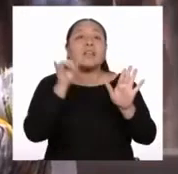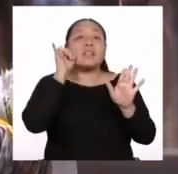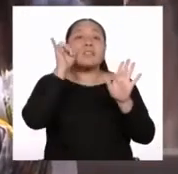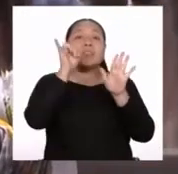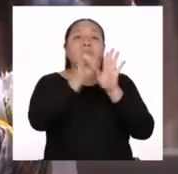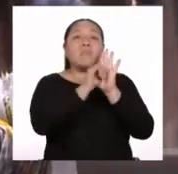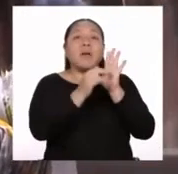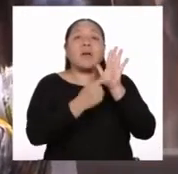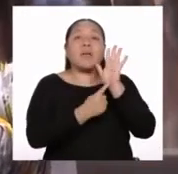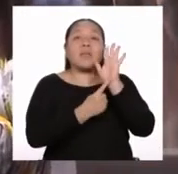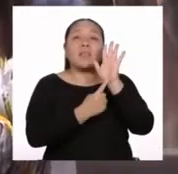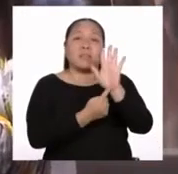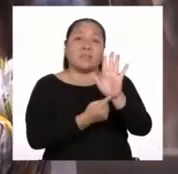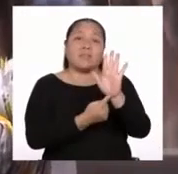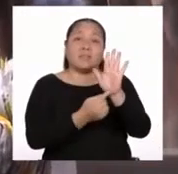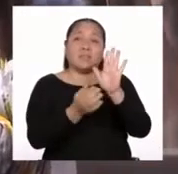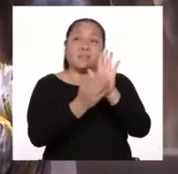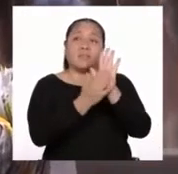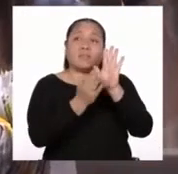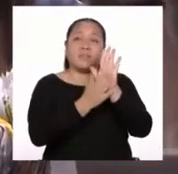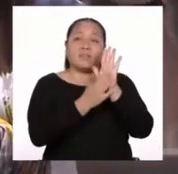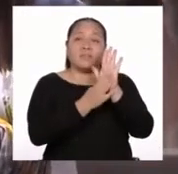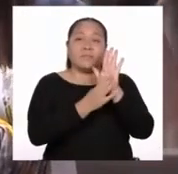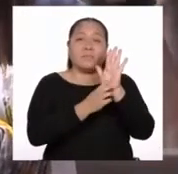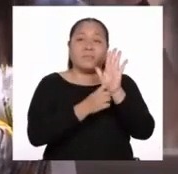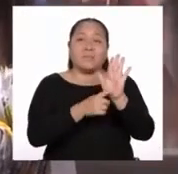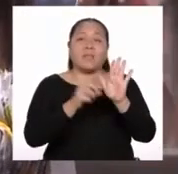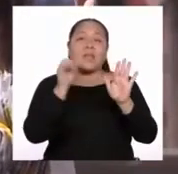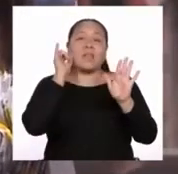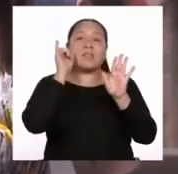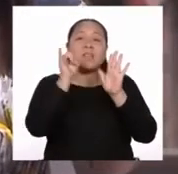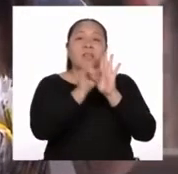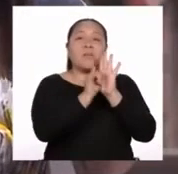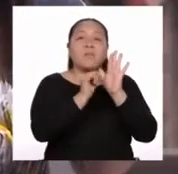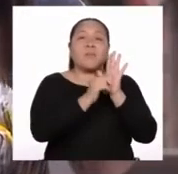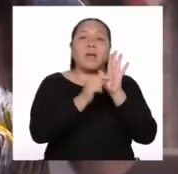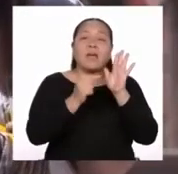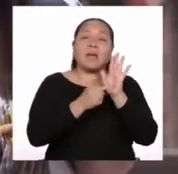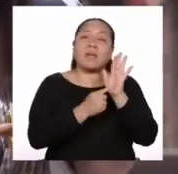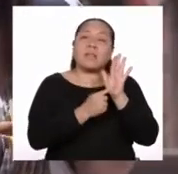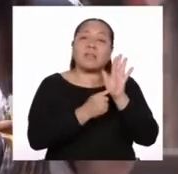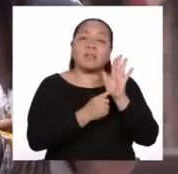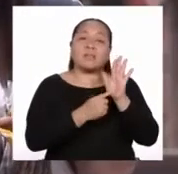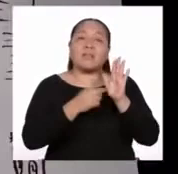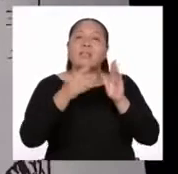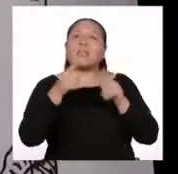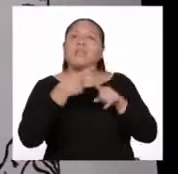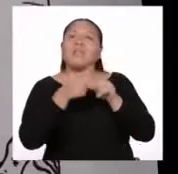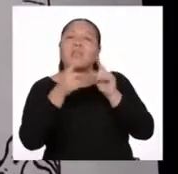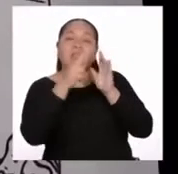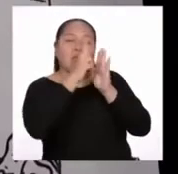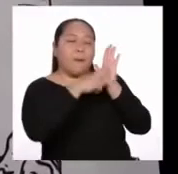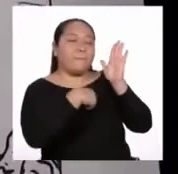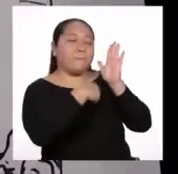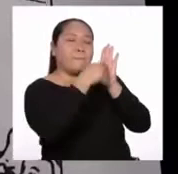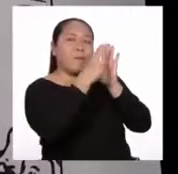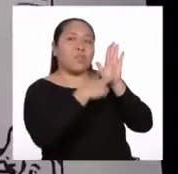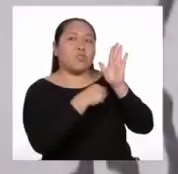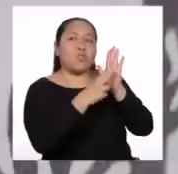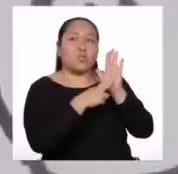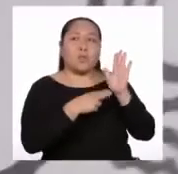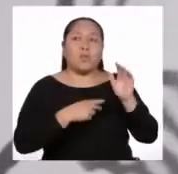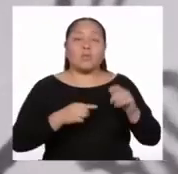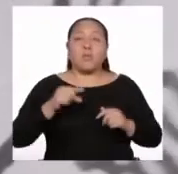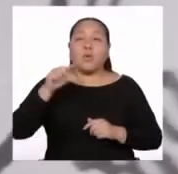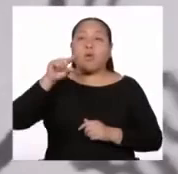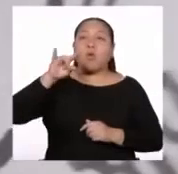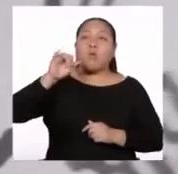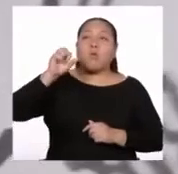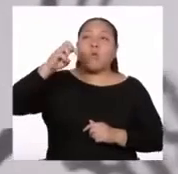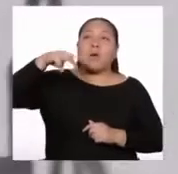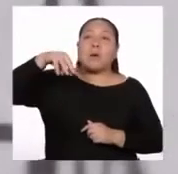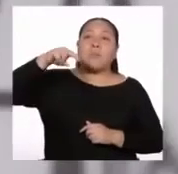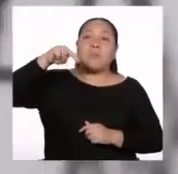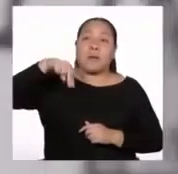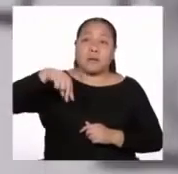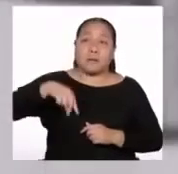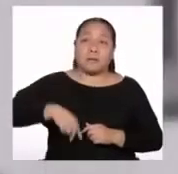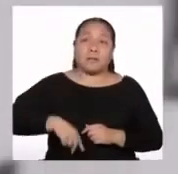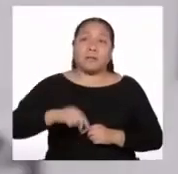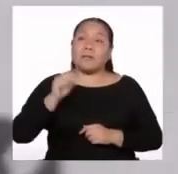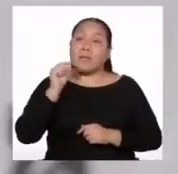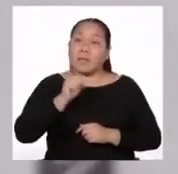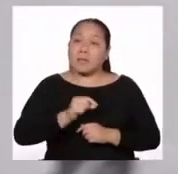la imagen era las imágenes por medio de pinturas. Entonces, Huamán Poma tomó esta